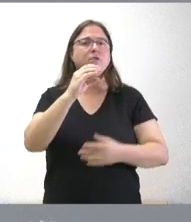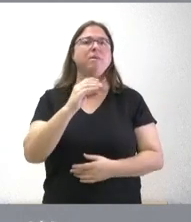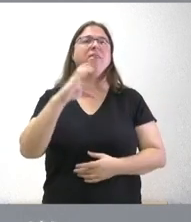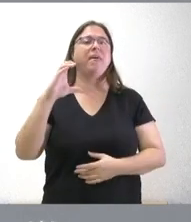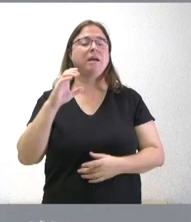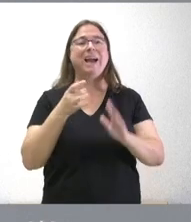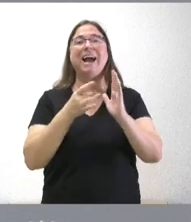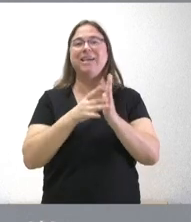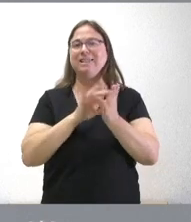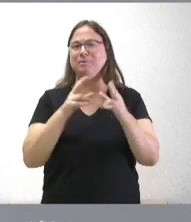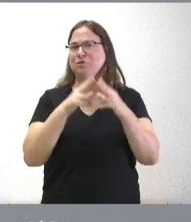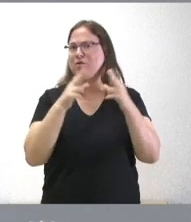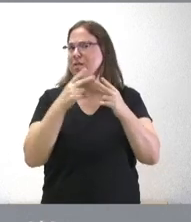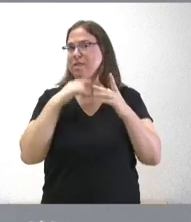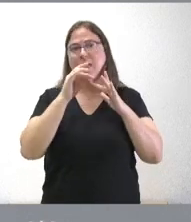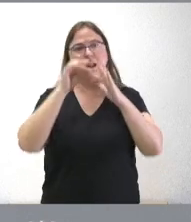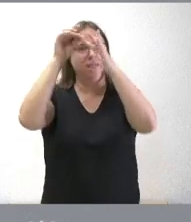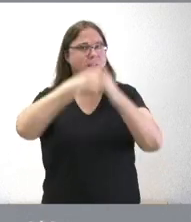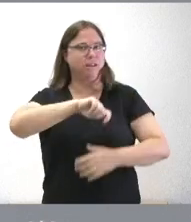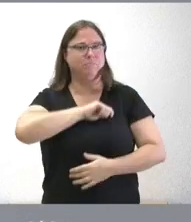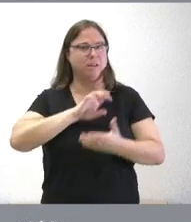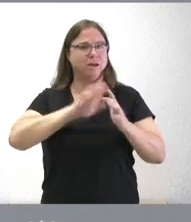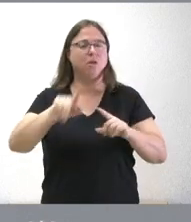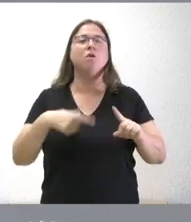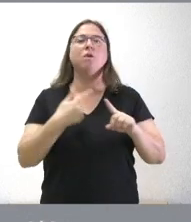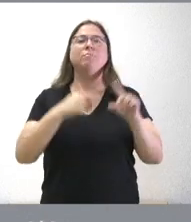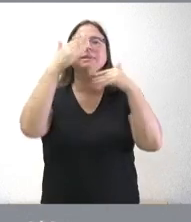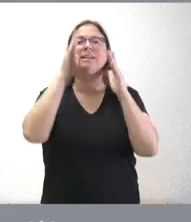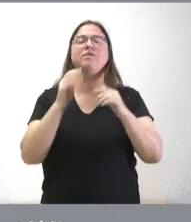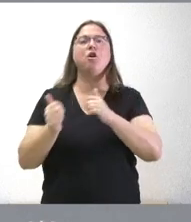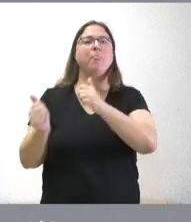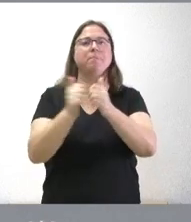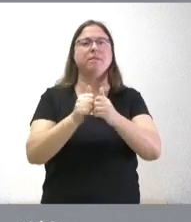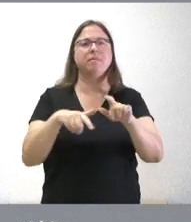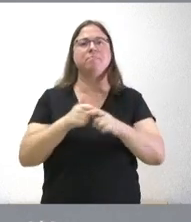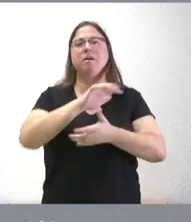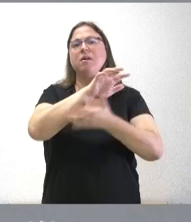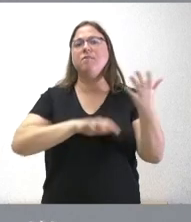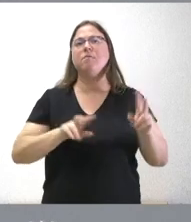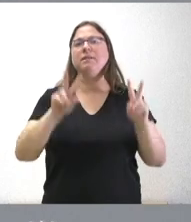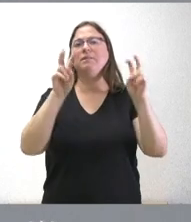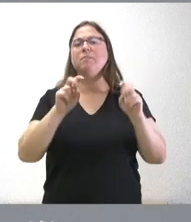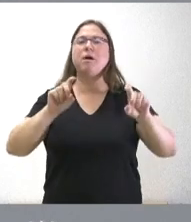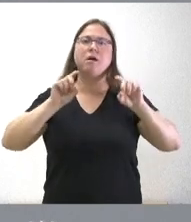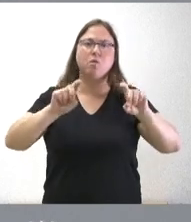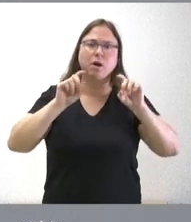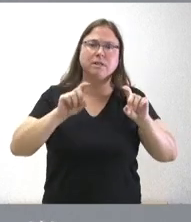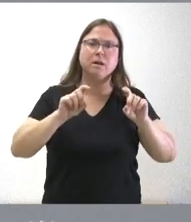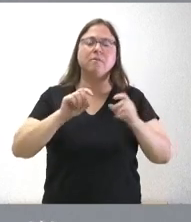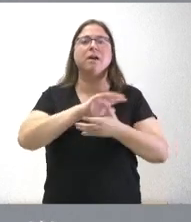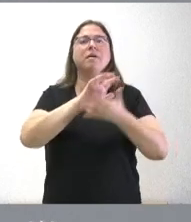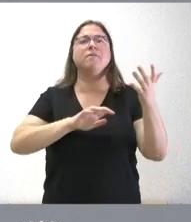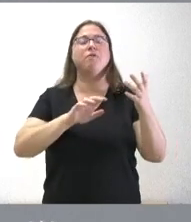de los servicios sociales que nos sitúa en el liderazgo de España también el informe de atención a dependencia los informes en materia educativa los informes